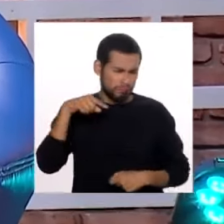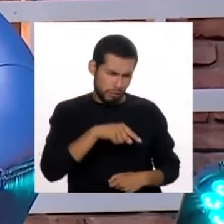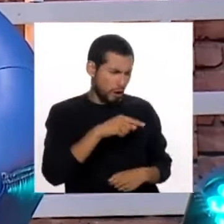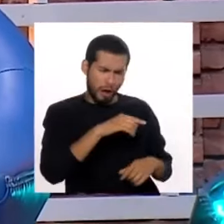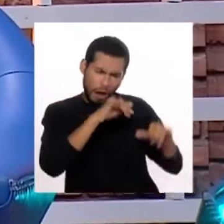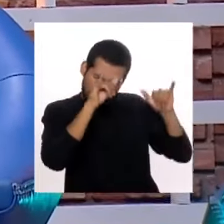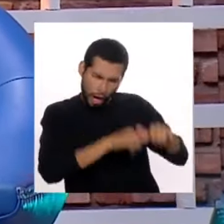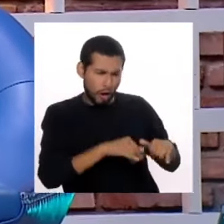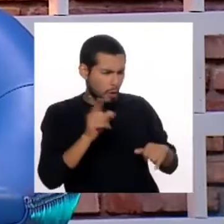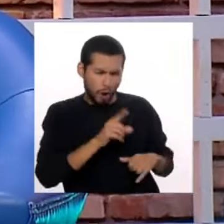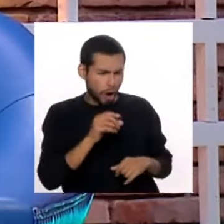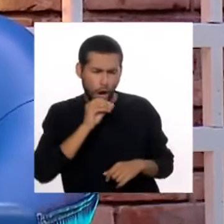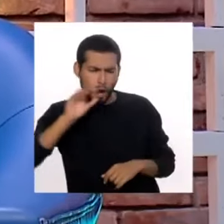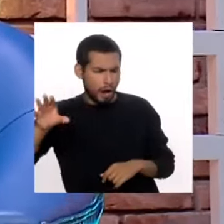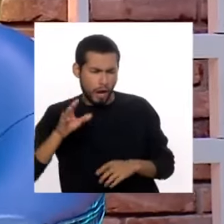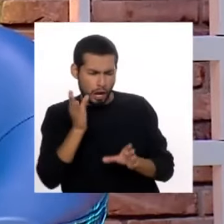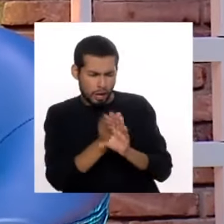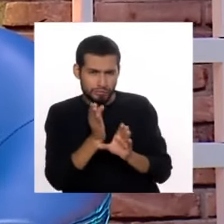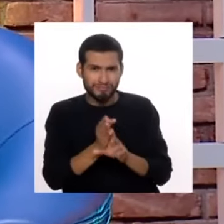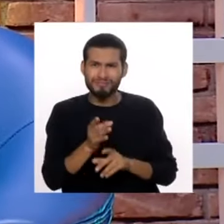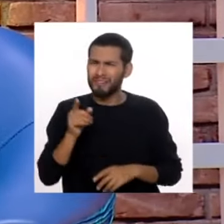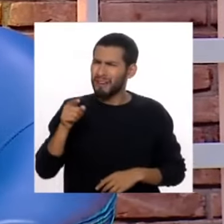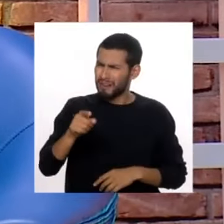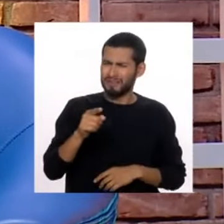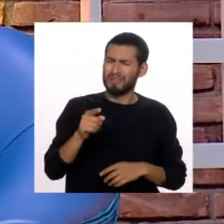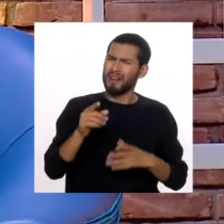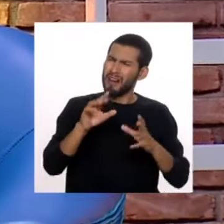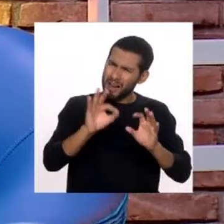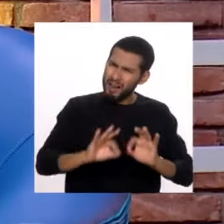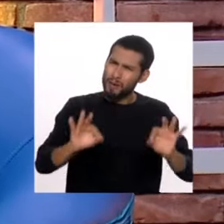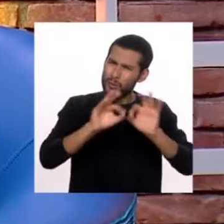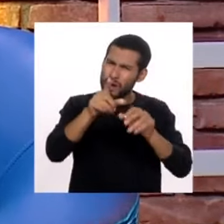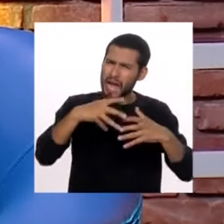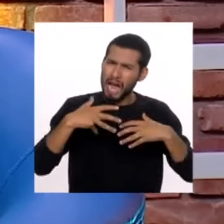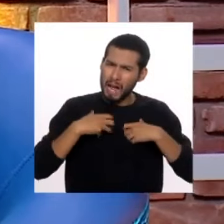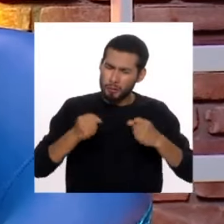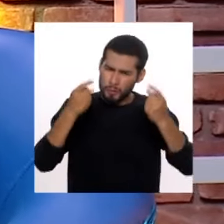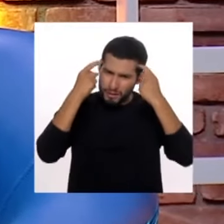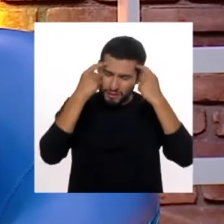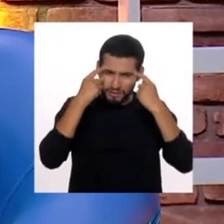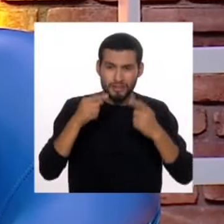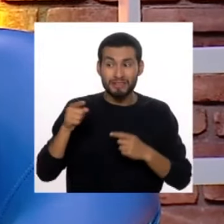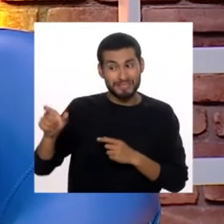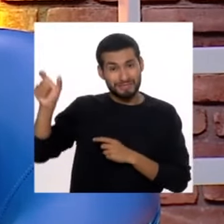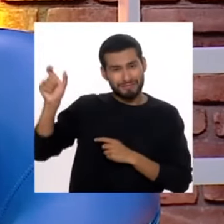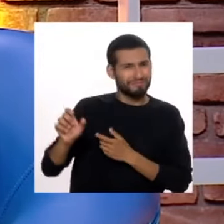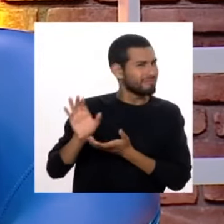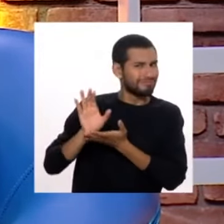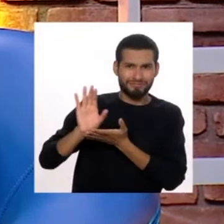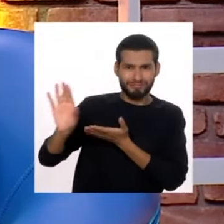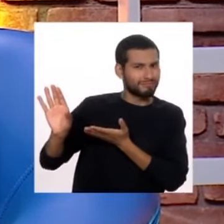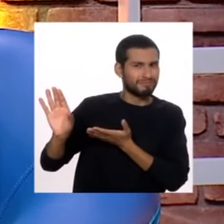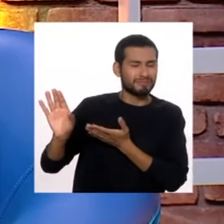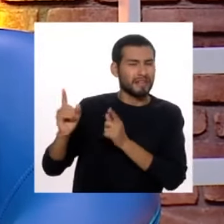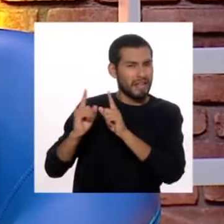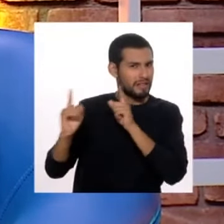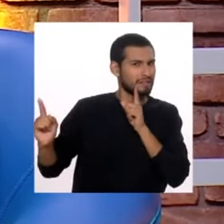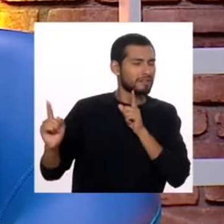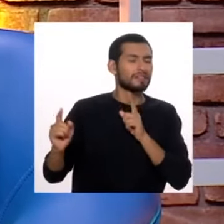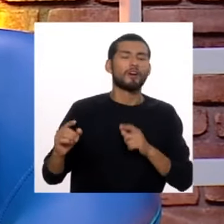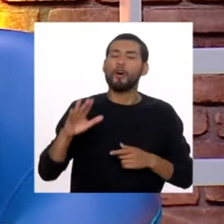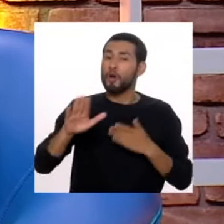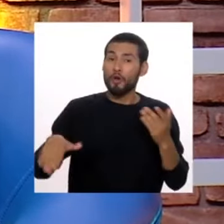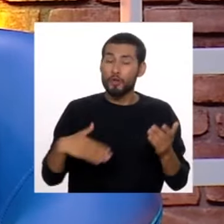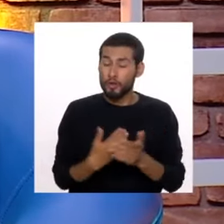recomendando que no pongas y no priorices tu salud mental, aléjate de esa persona. Todos los